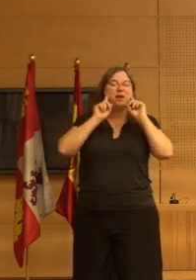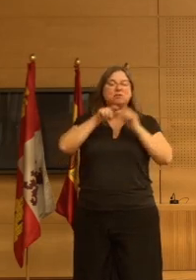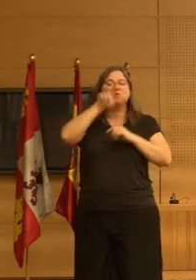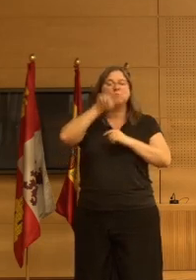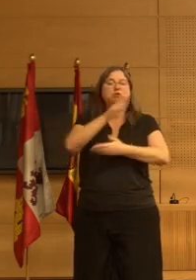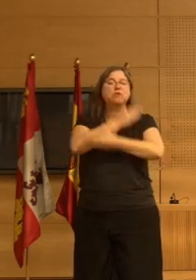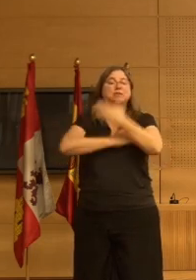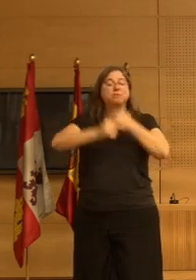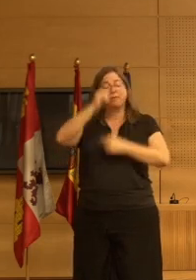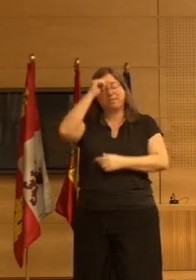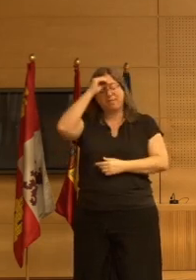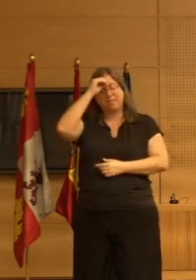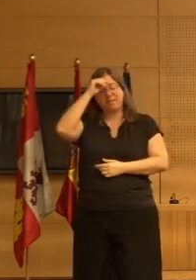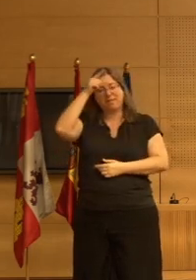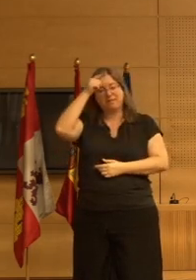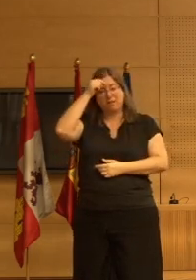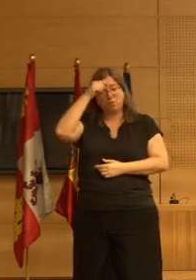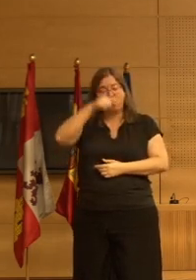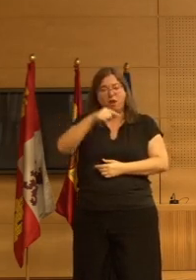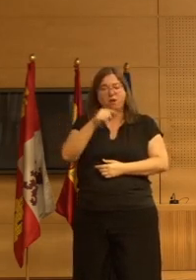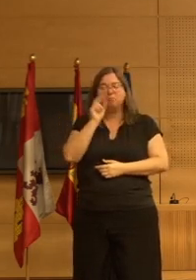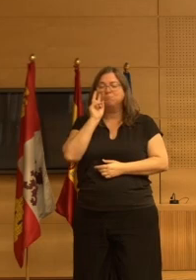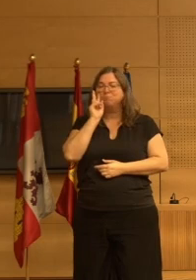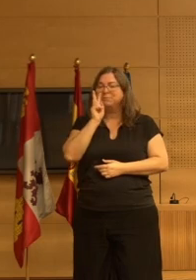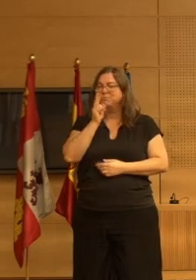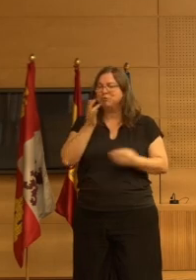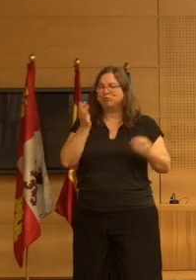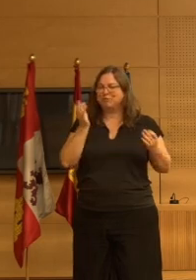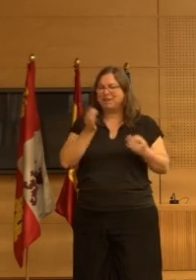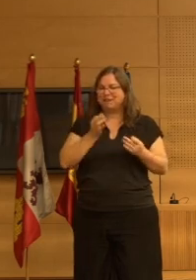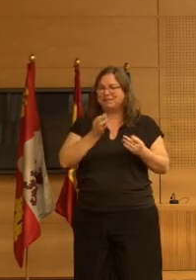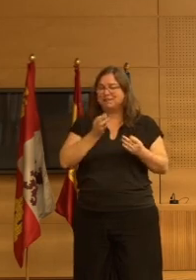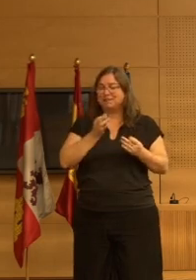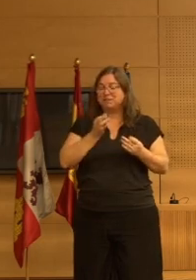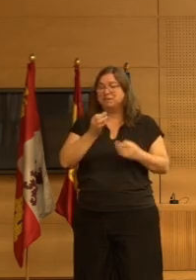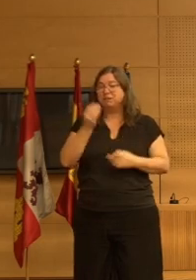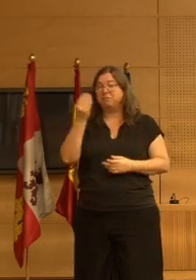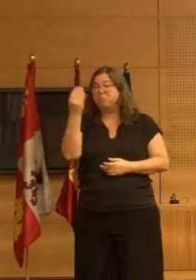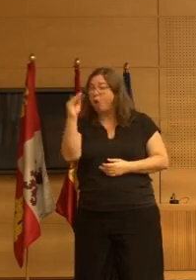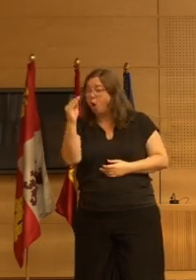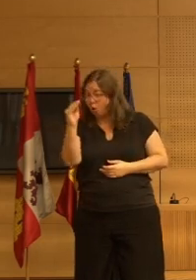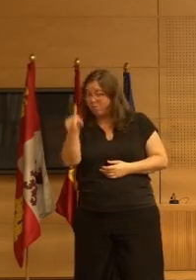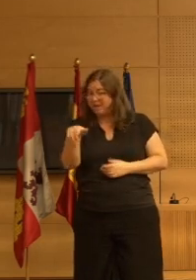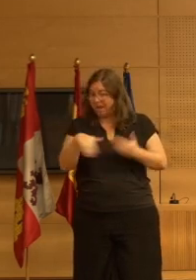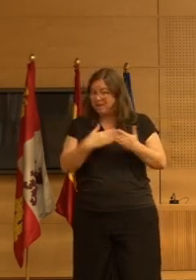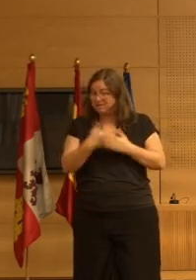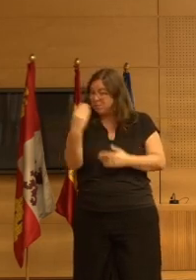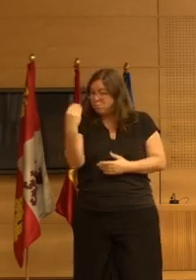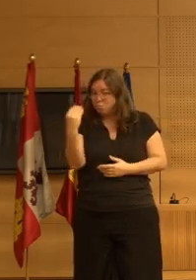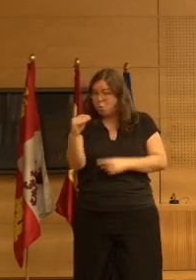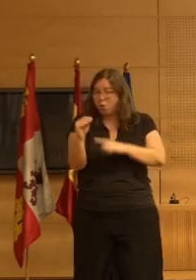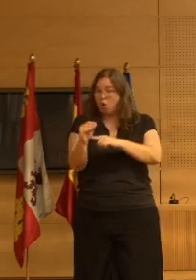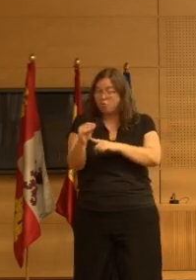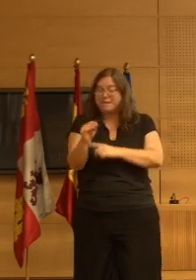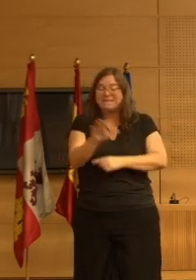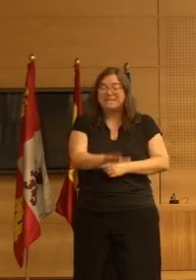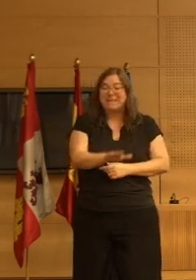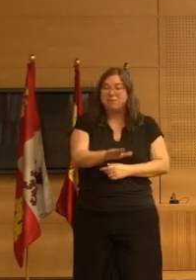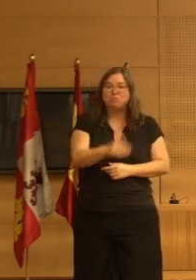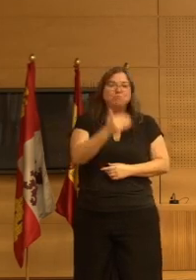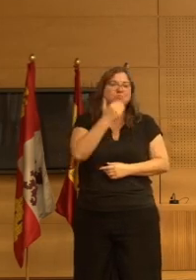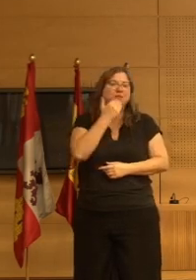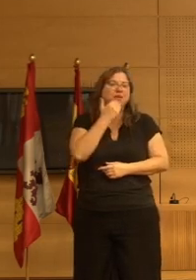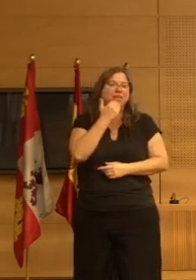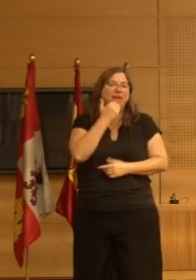discapacidad intelectual lo que vemos en general en chicos incluso muy jóvenes niños de